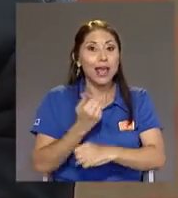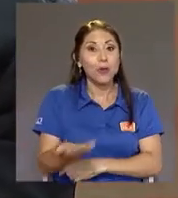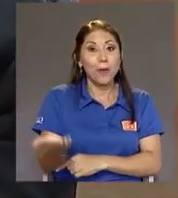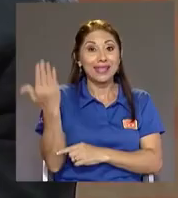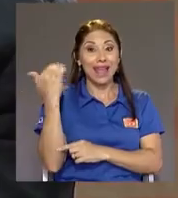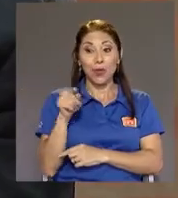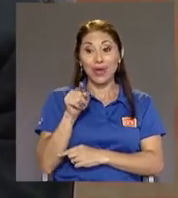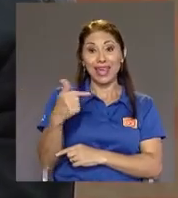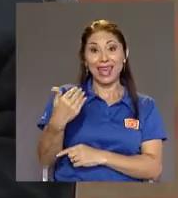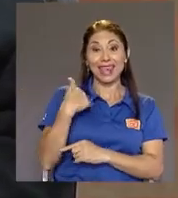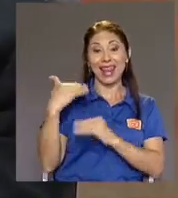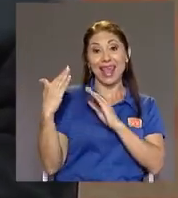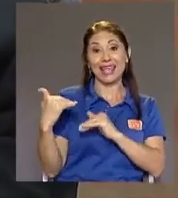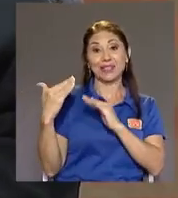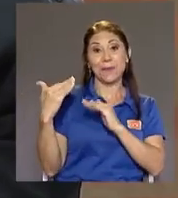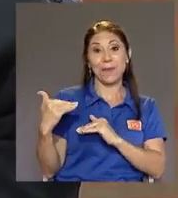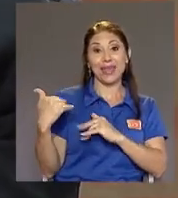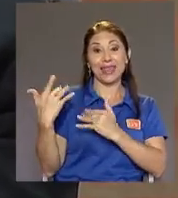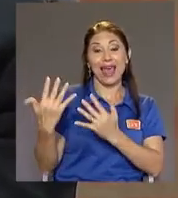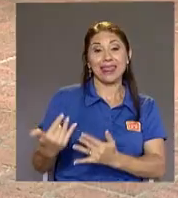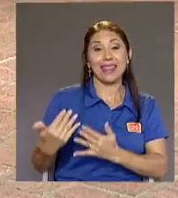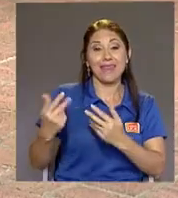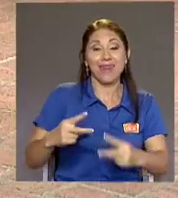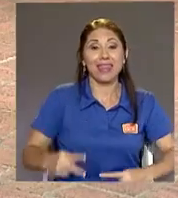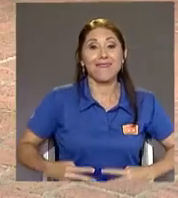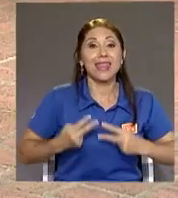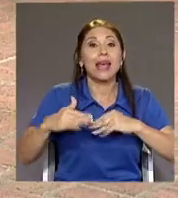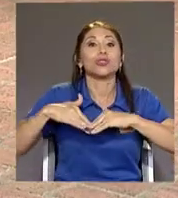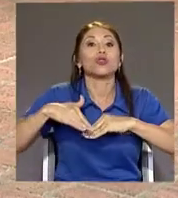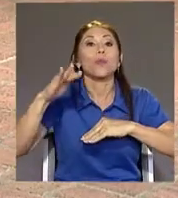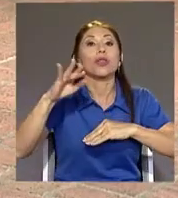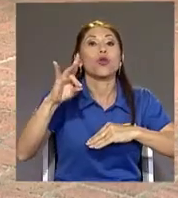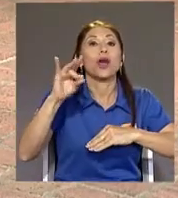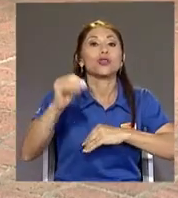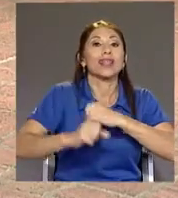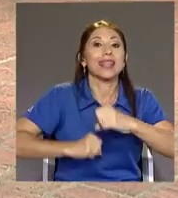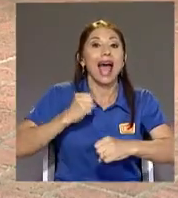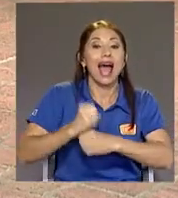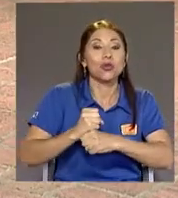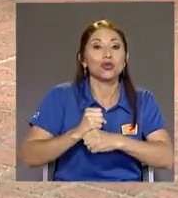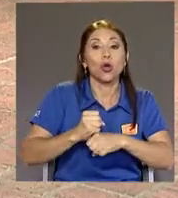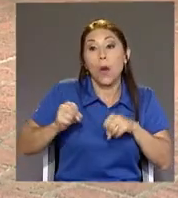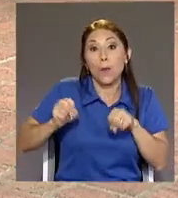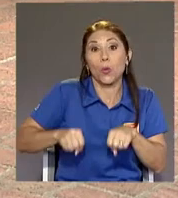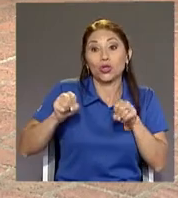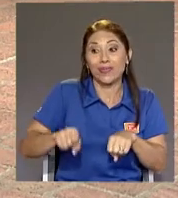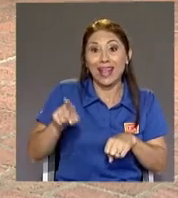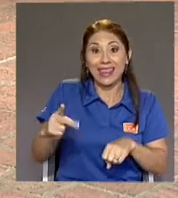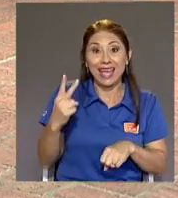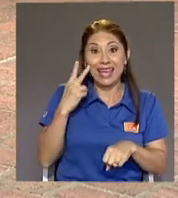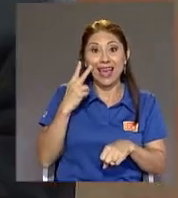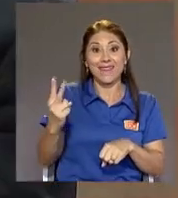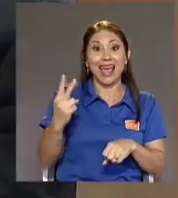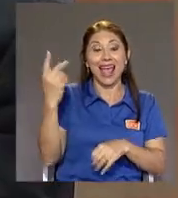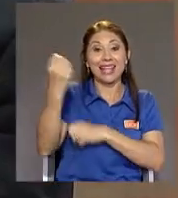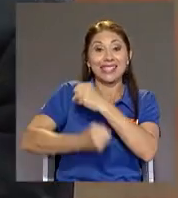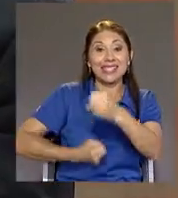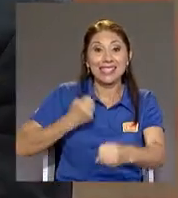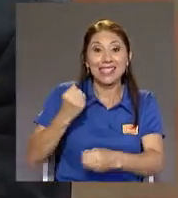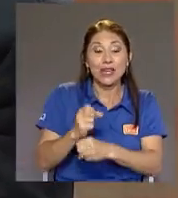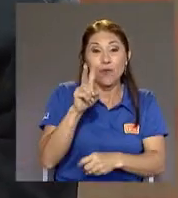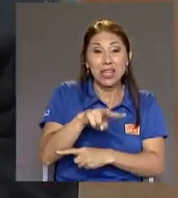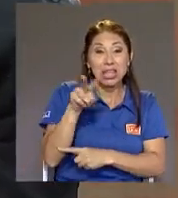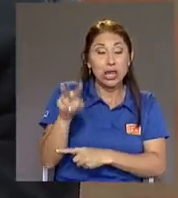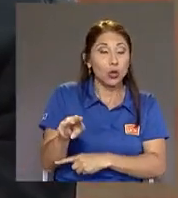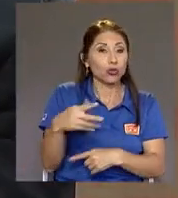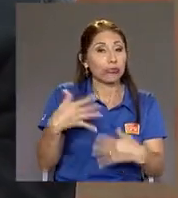Superior a 80 años La probabilidad De que ella vea El siglo 22 Es extremadamente alta Digamos entre